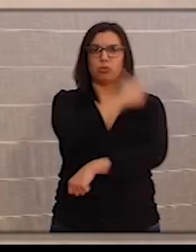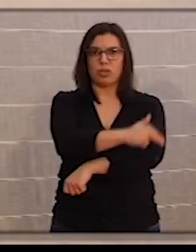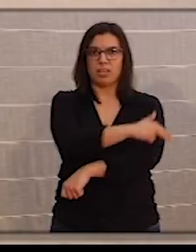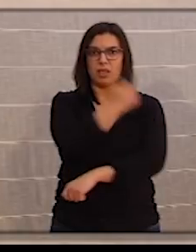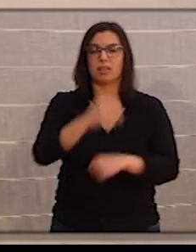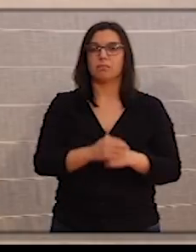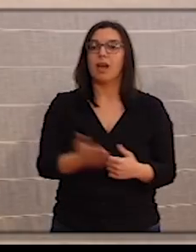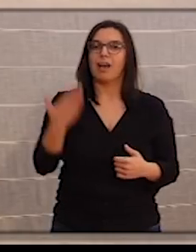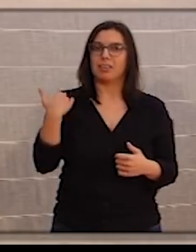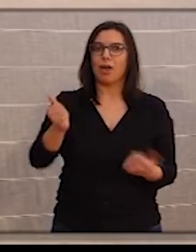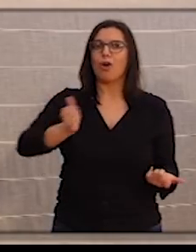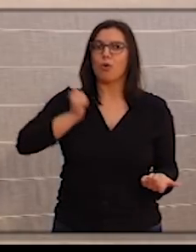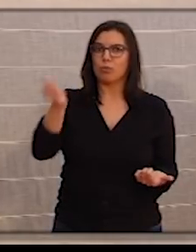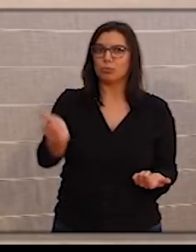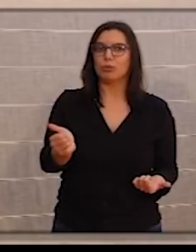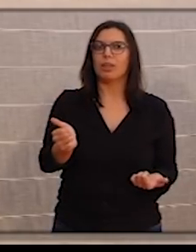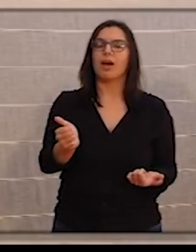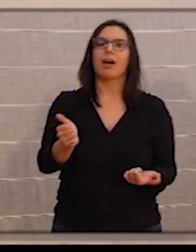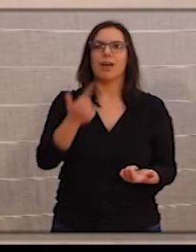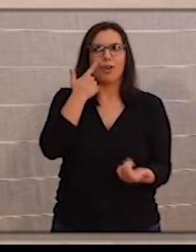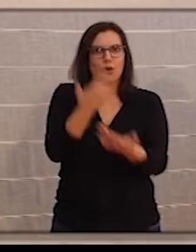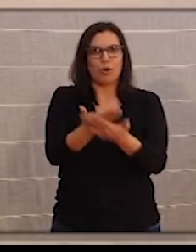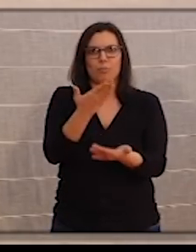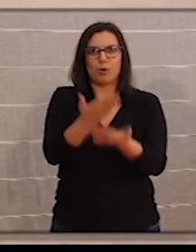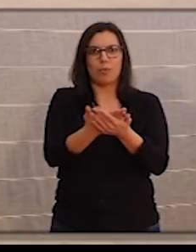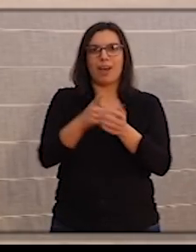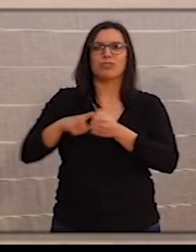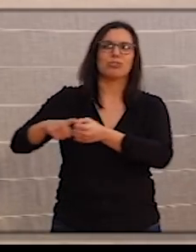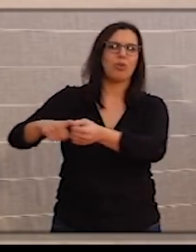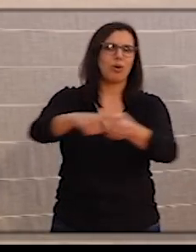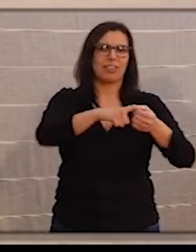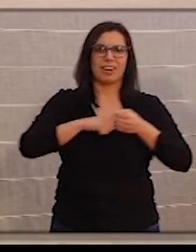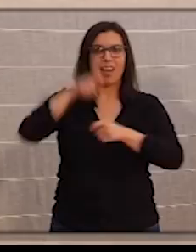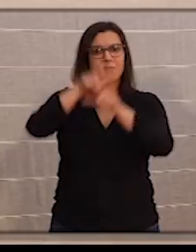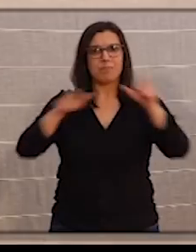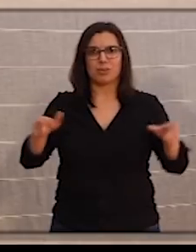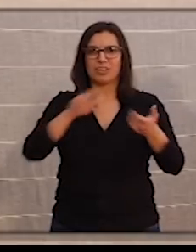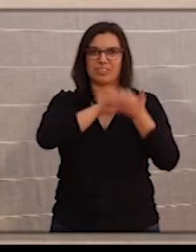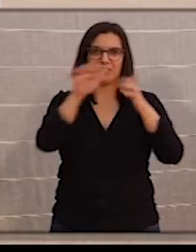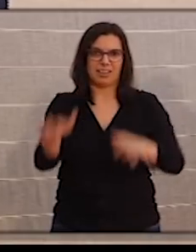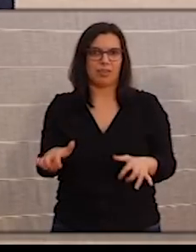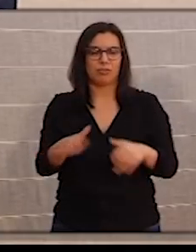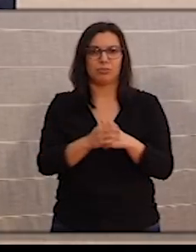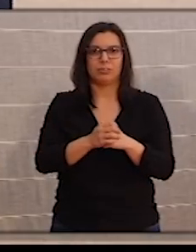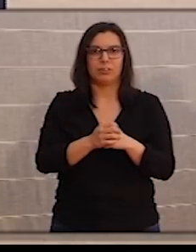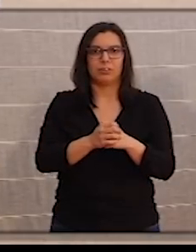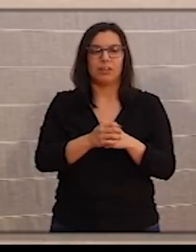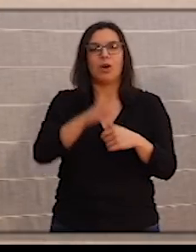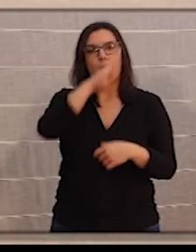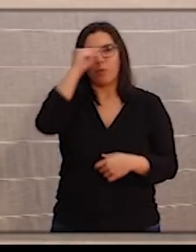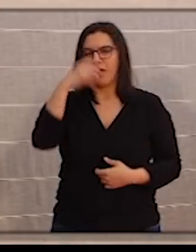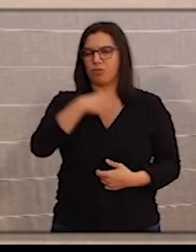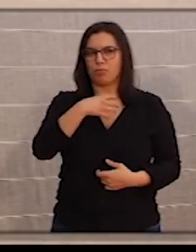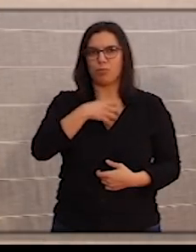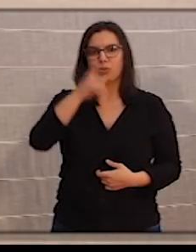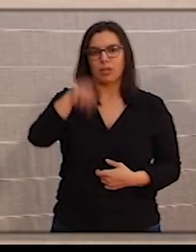Ayer tuvimos la oportunidad de comprobar la solidaridad de las personas de Castilla y León. Pero no me quiero olvidar